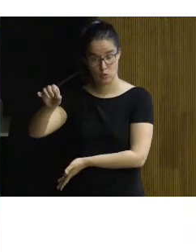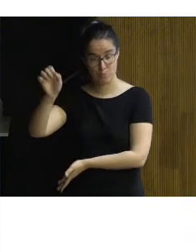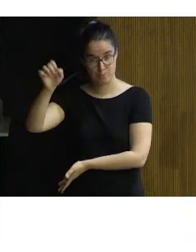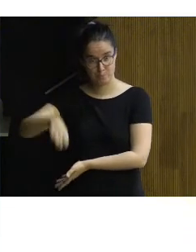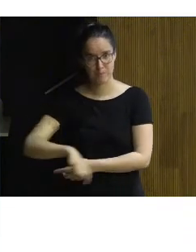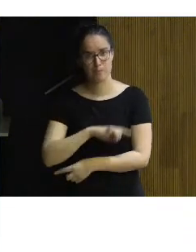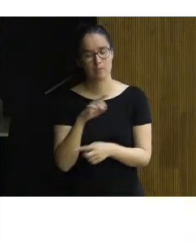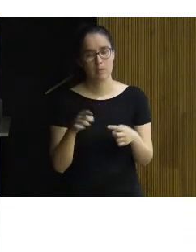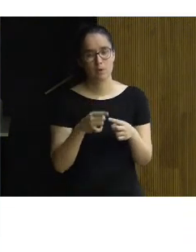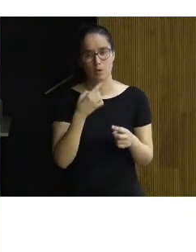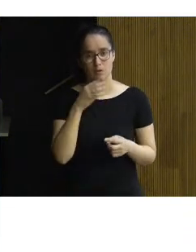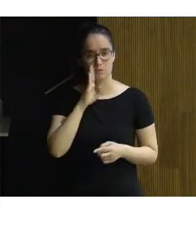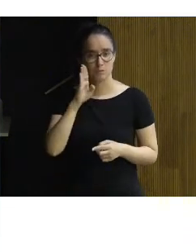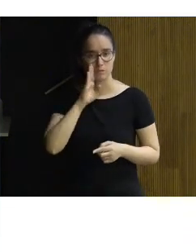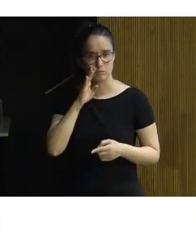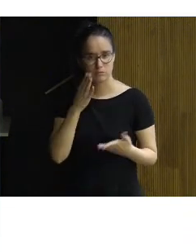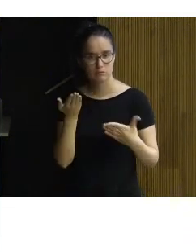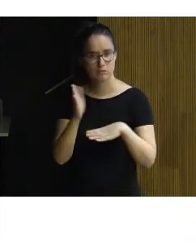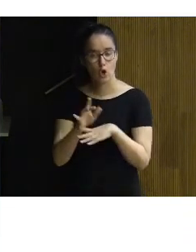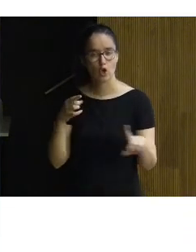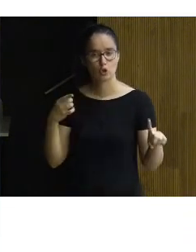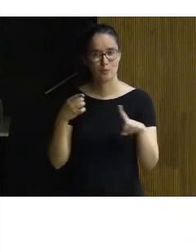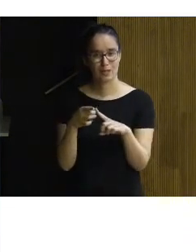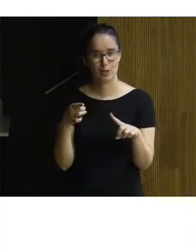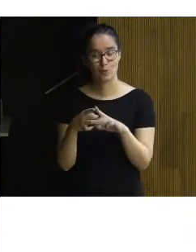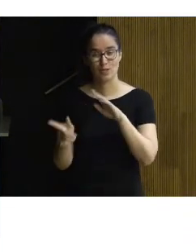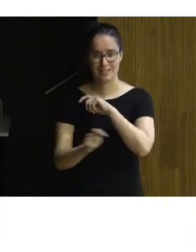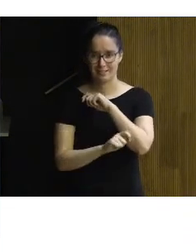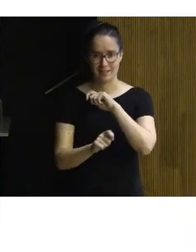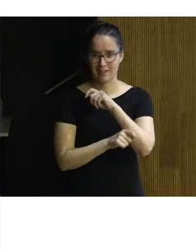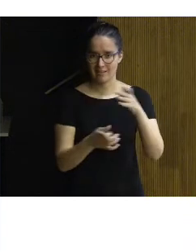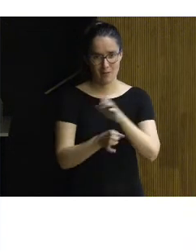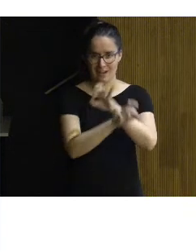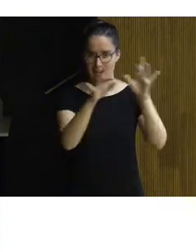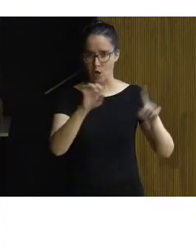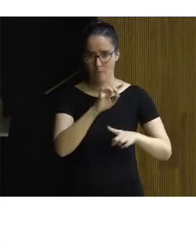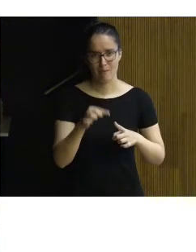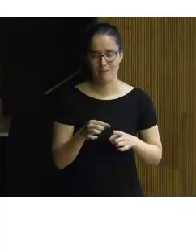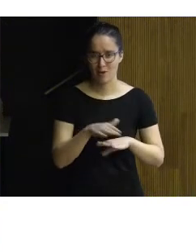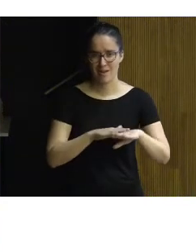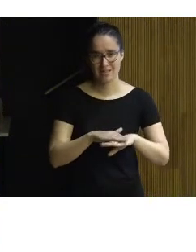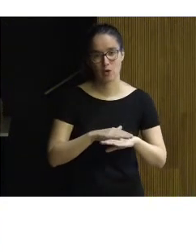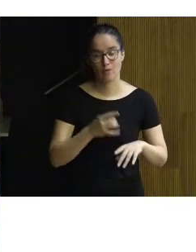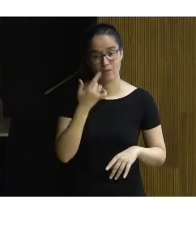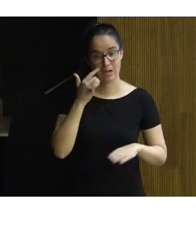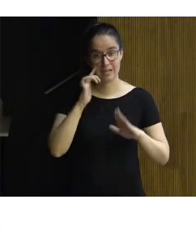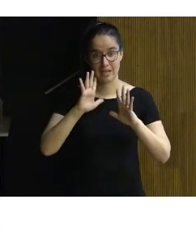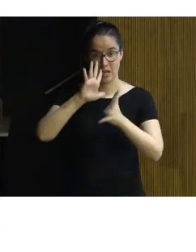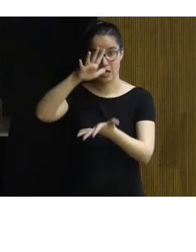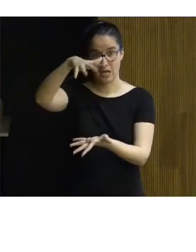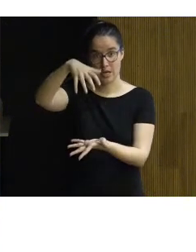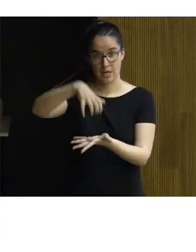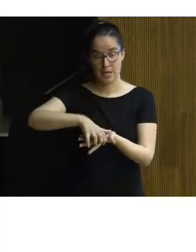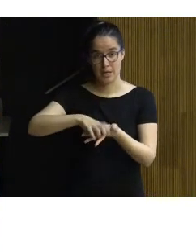En primer lugar como os decía había que plantear los objetivos y las estrategias ¿no? Pues bueno pues fijaros en el monasterio de Suso